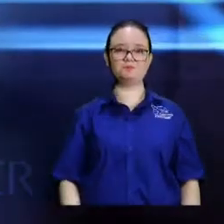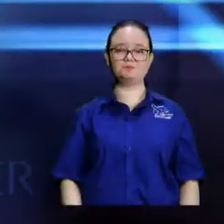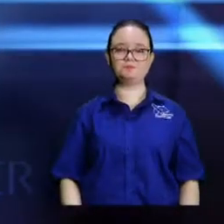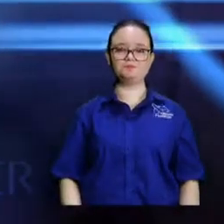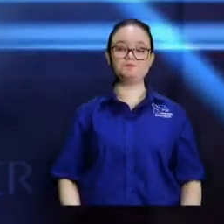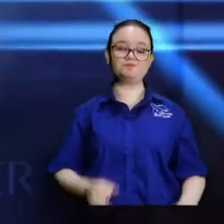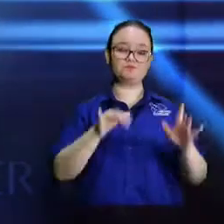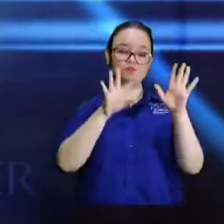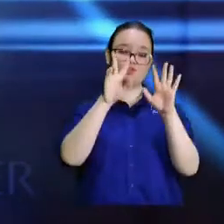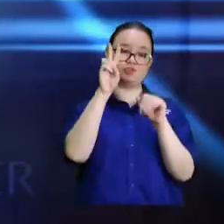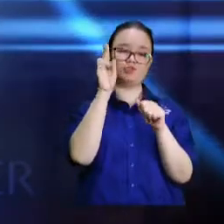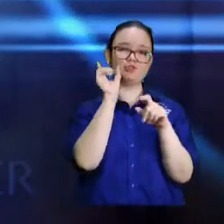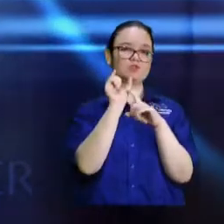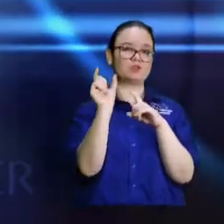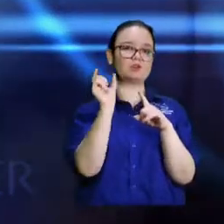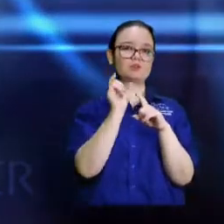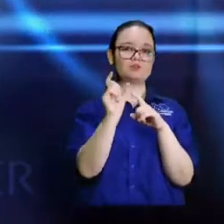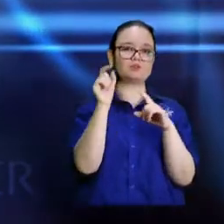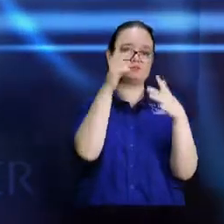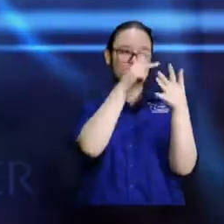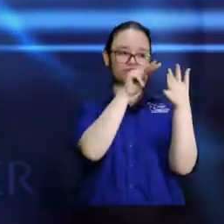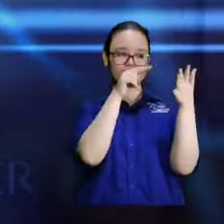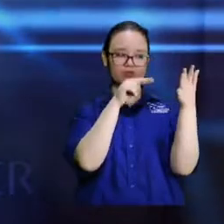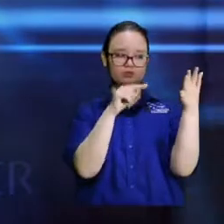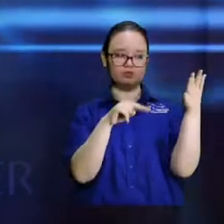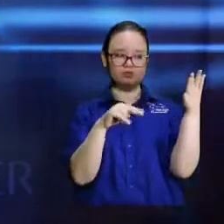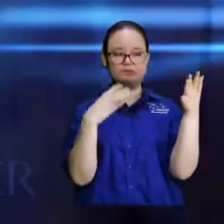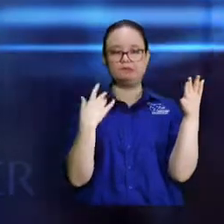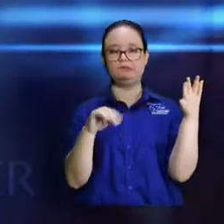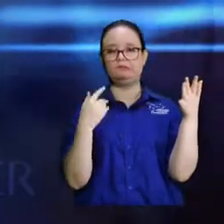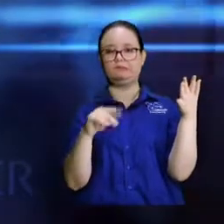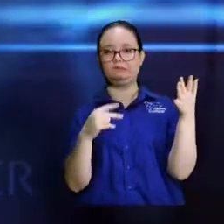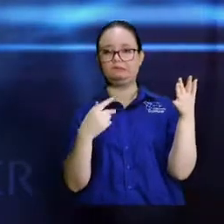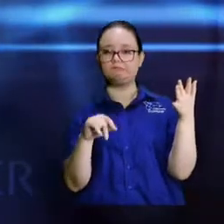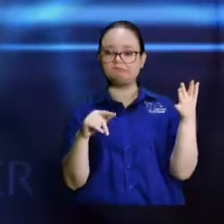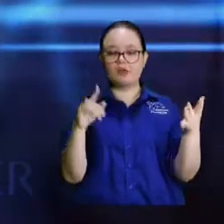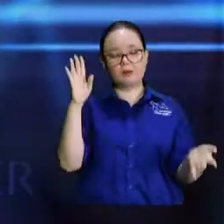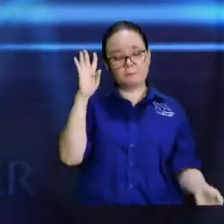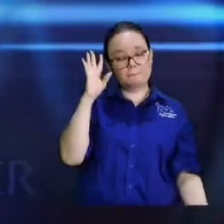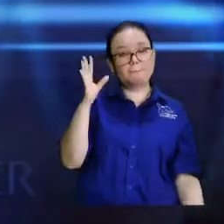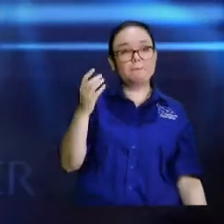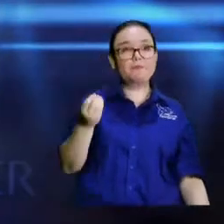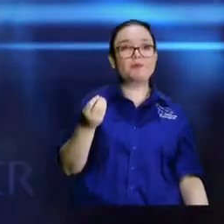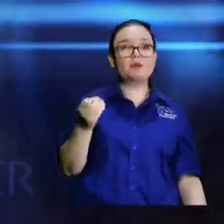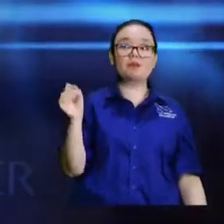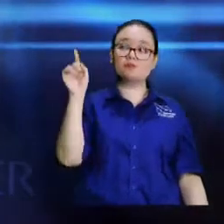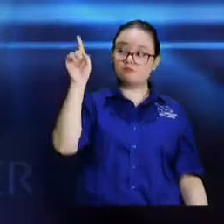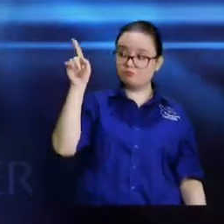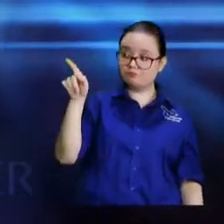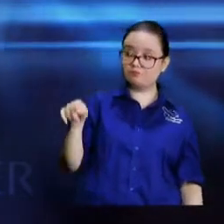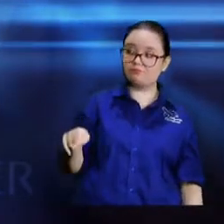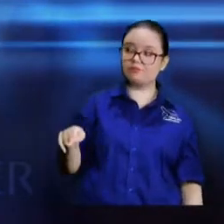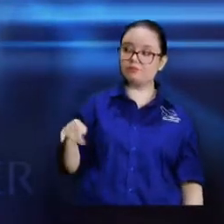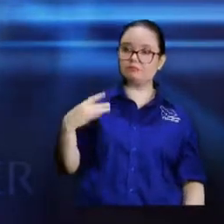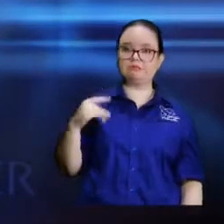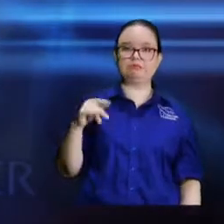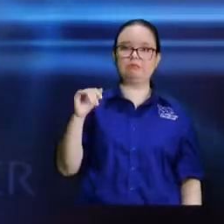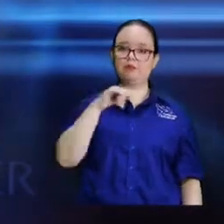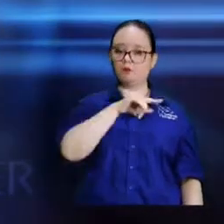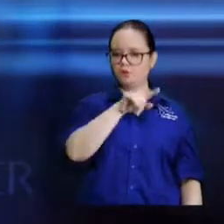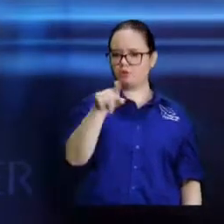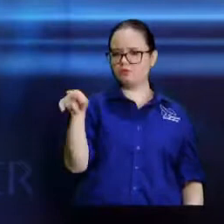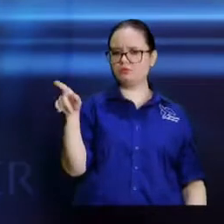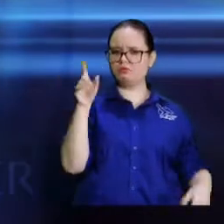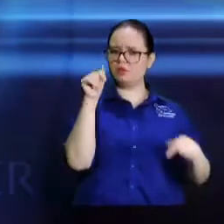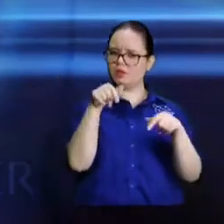Vale, hermano. Entonces dije yo, esto está serio. Porque si estos hermanitos de